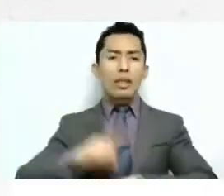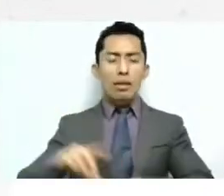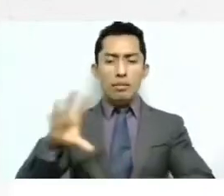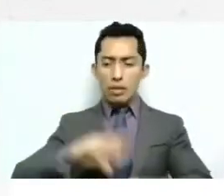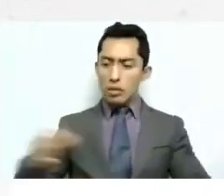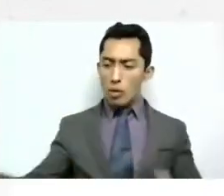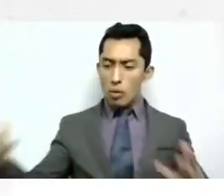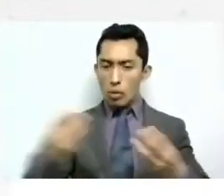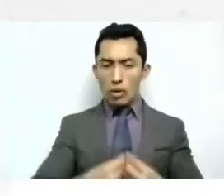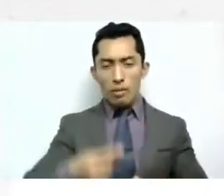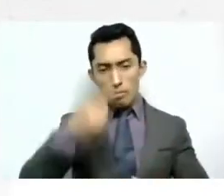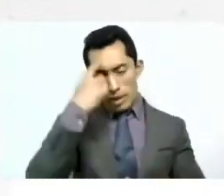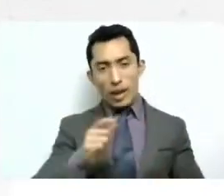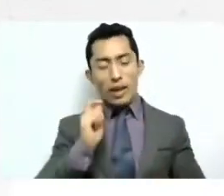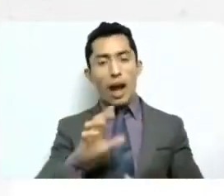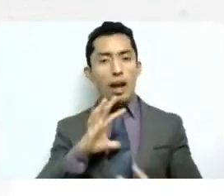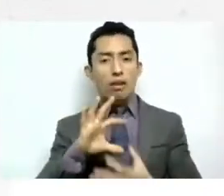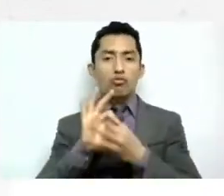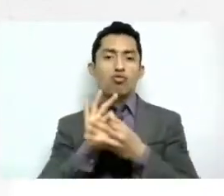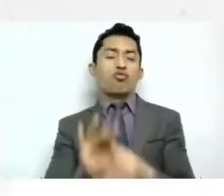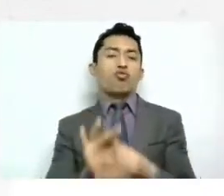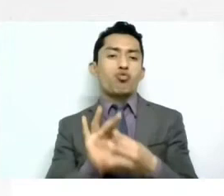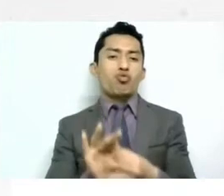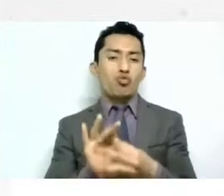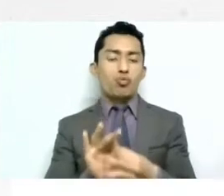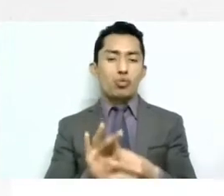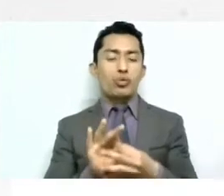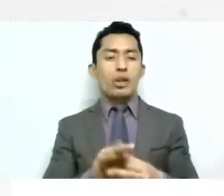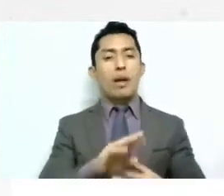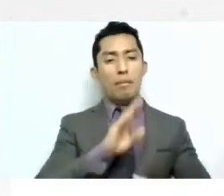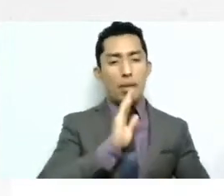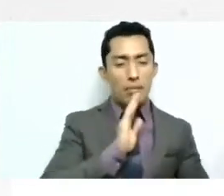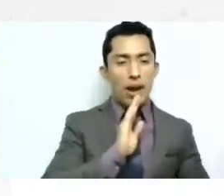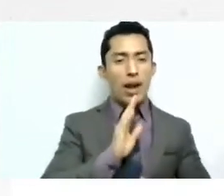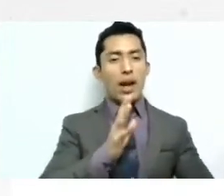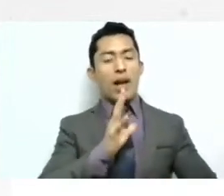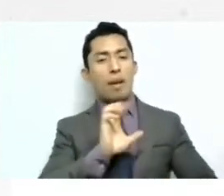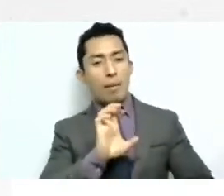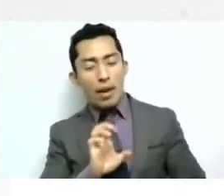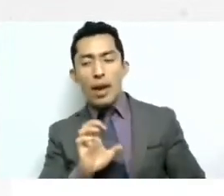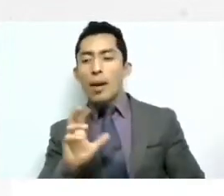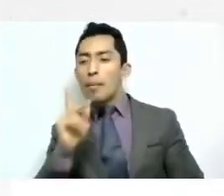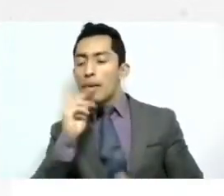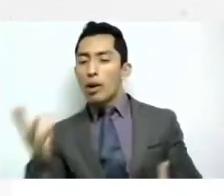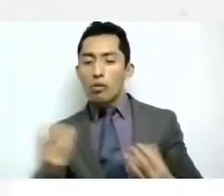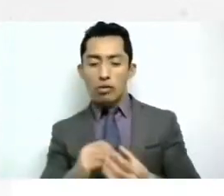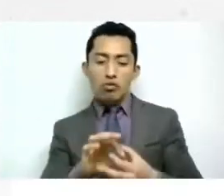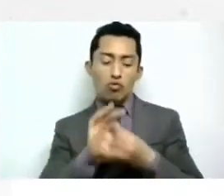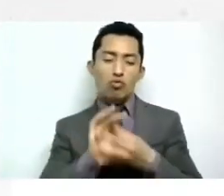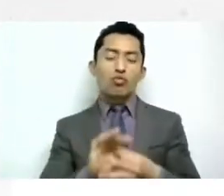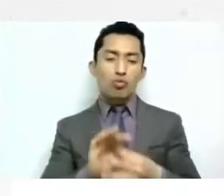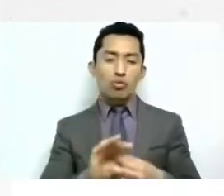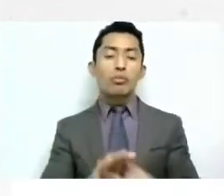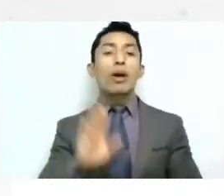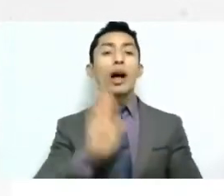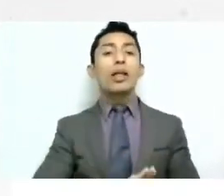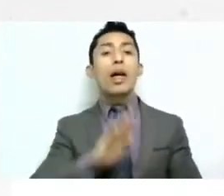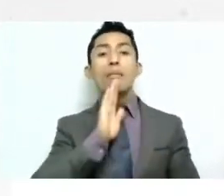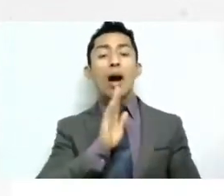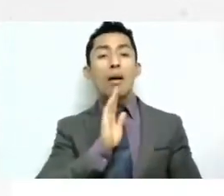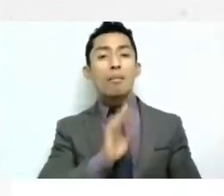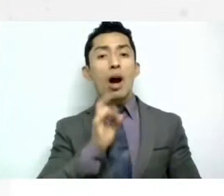realizando ese vínculo y no solo desde ahí les estamos dejando la plena responsabilidad a las mujeres